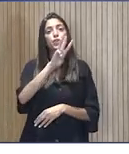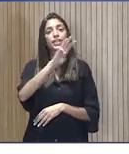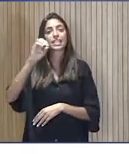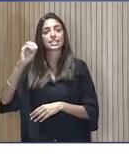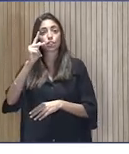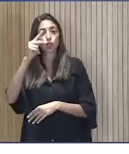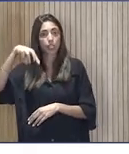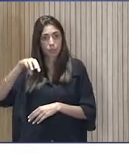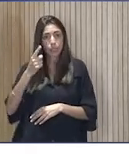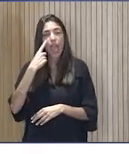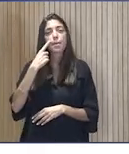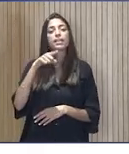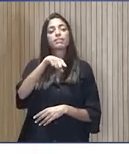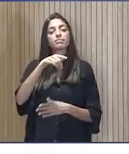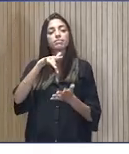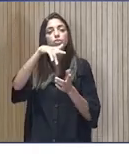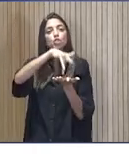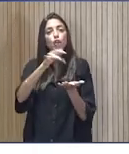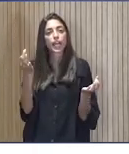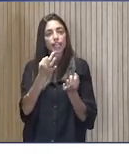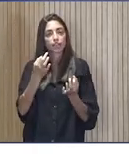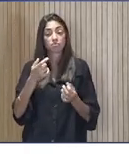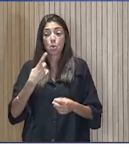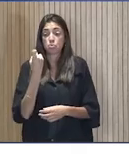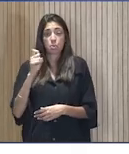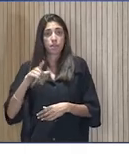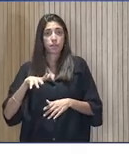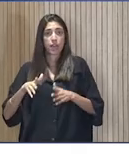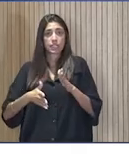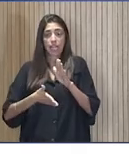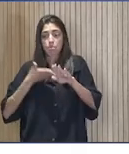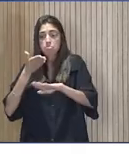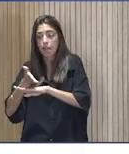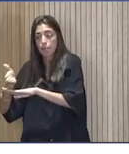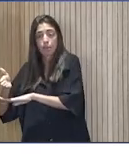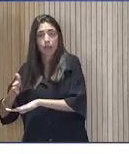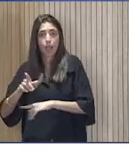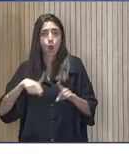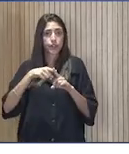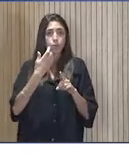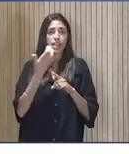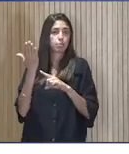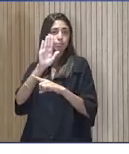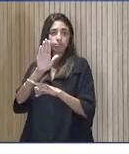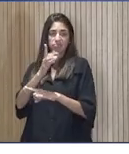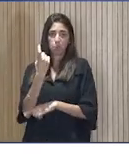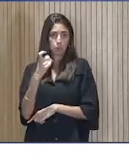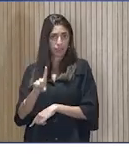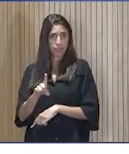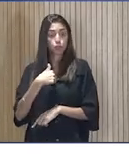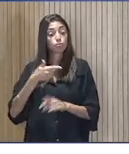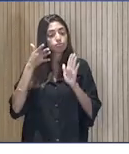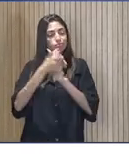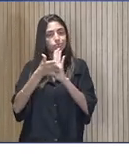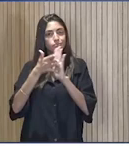ahí. No hace falta moverse demasiado para ver ejemplos, pero yo les quiero contar algo que tiene que ver con el